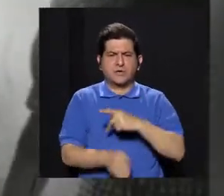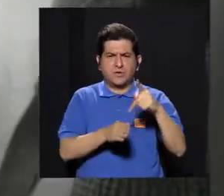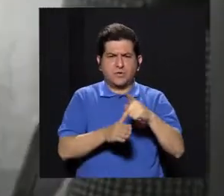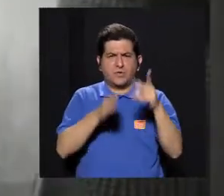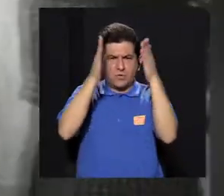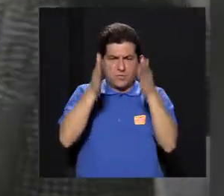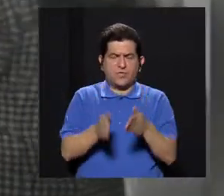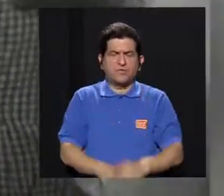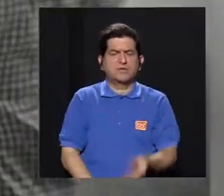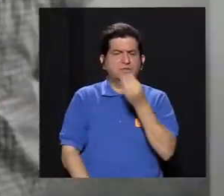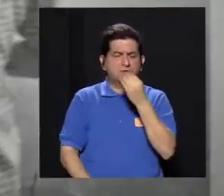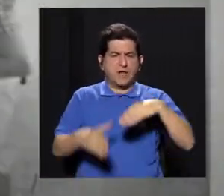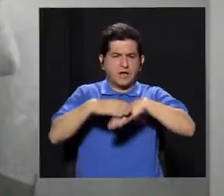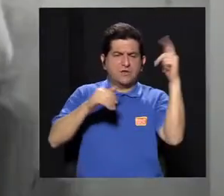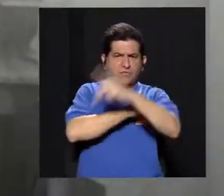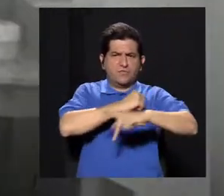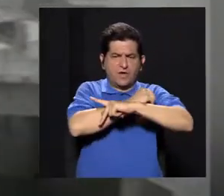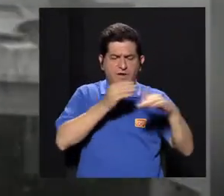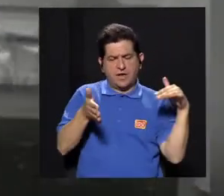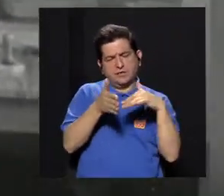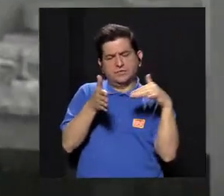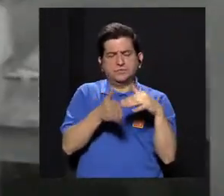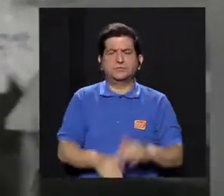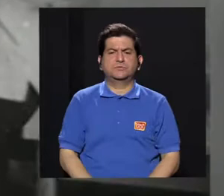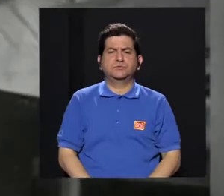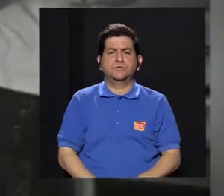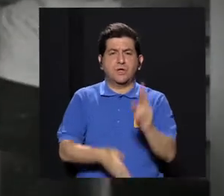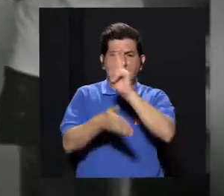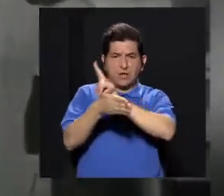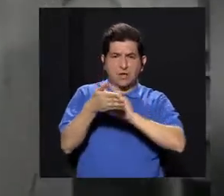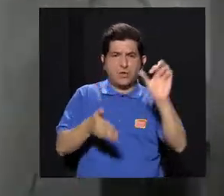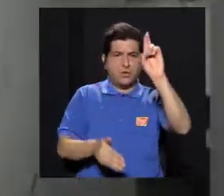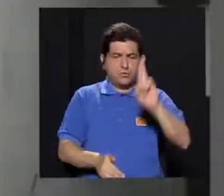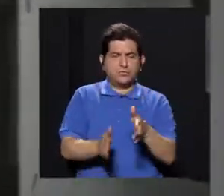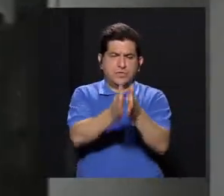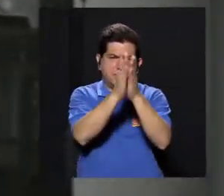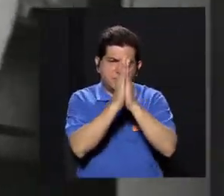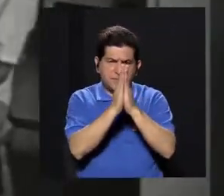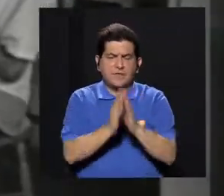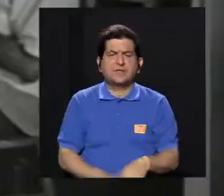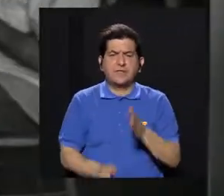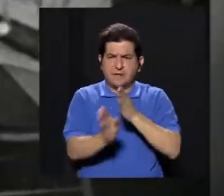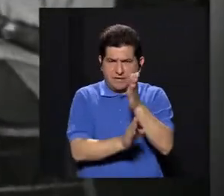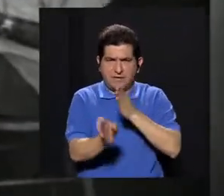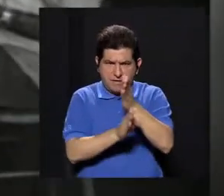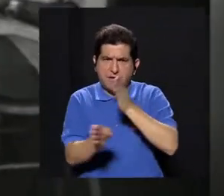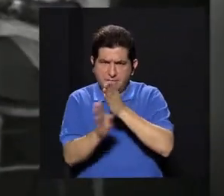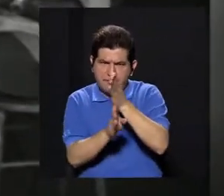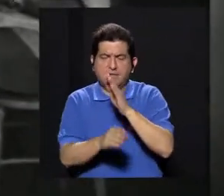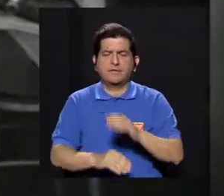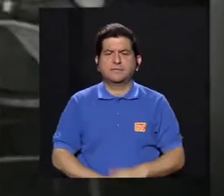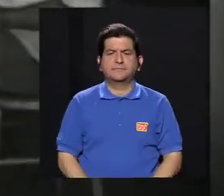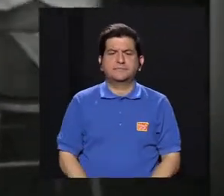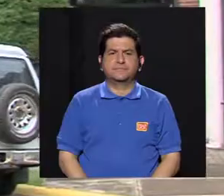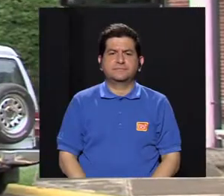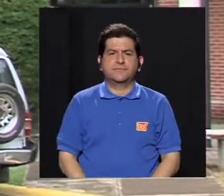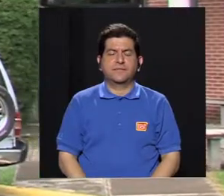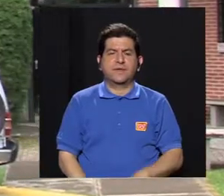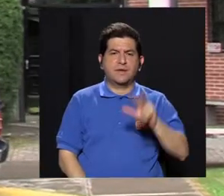profesionales en nutrición que se habían formado en el exterior, se solicitó a la Universidad de Costa Rica la creación de una carrera.